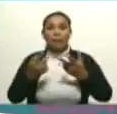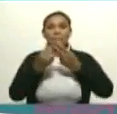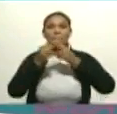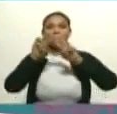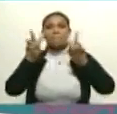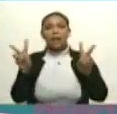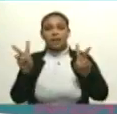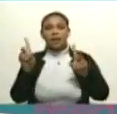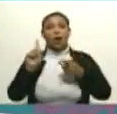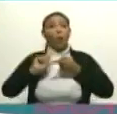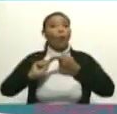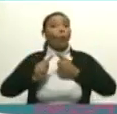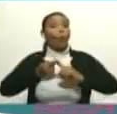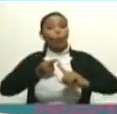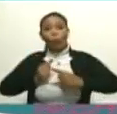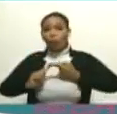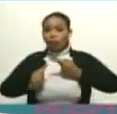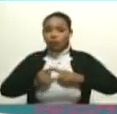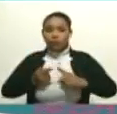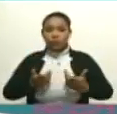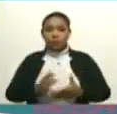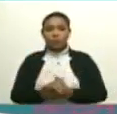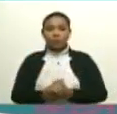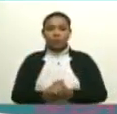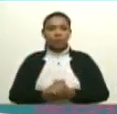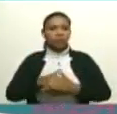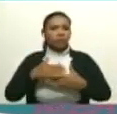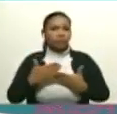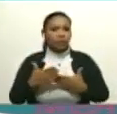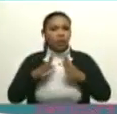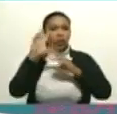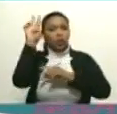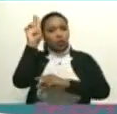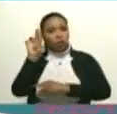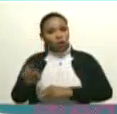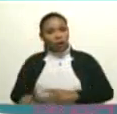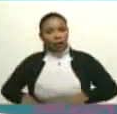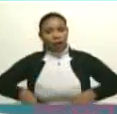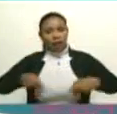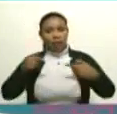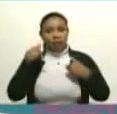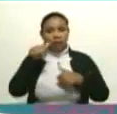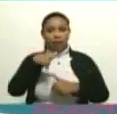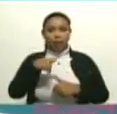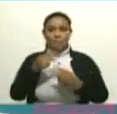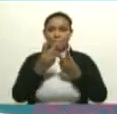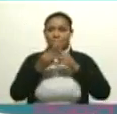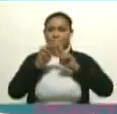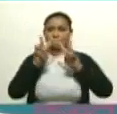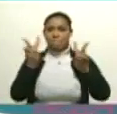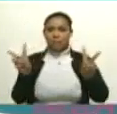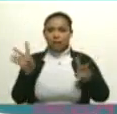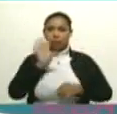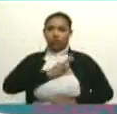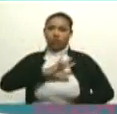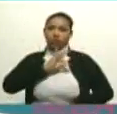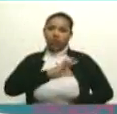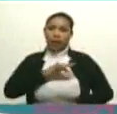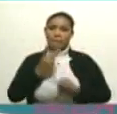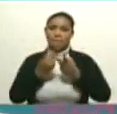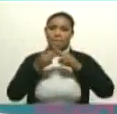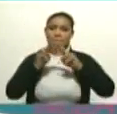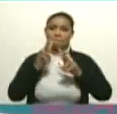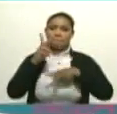Son cosas que están todos los días en la vida de uno. La paz, la paz social, la paz